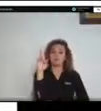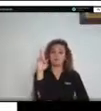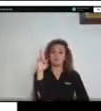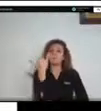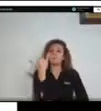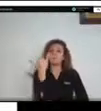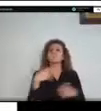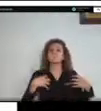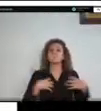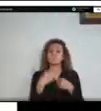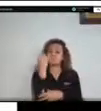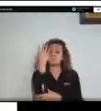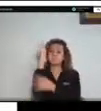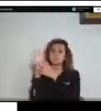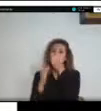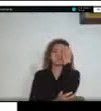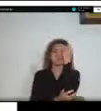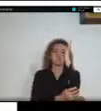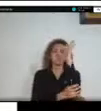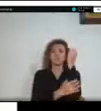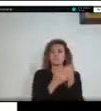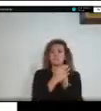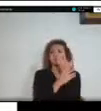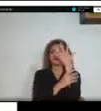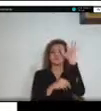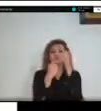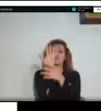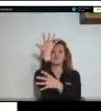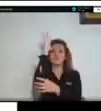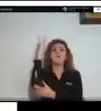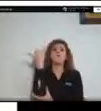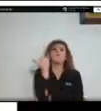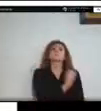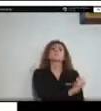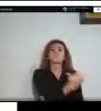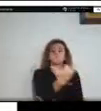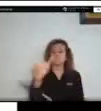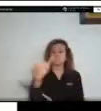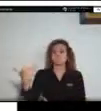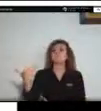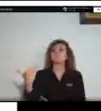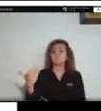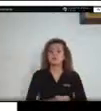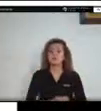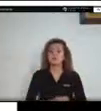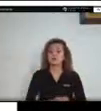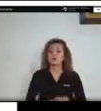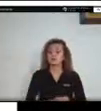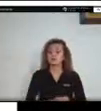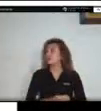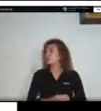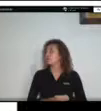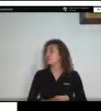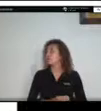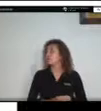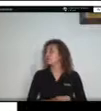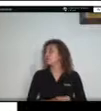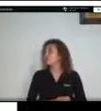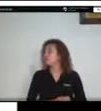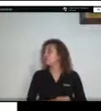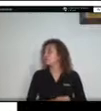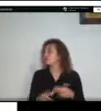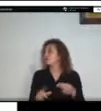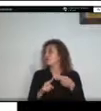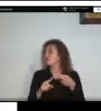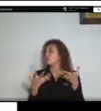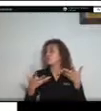páramo. Tenemos también la zona orinoquense, en la cual se hallan ecosistemas de llanuras, de